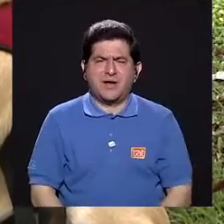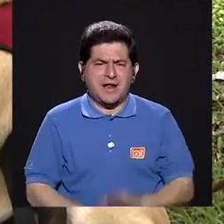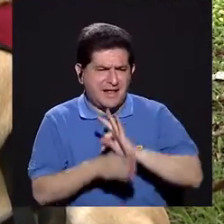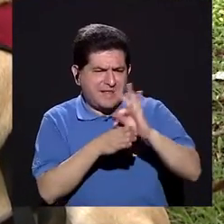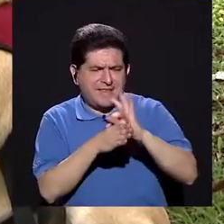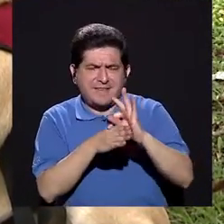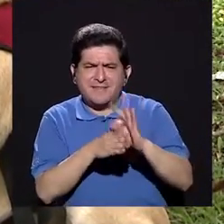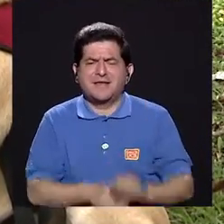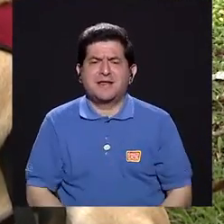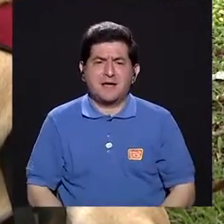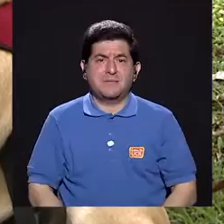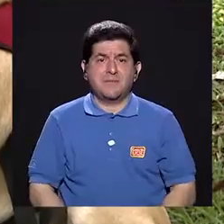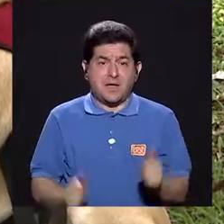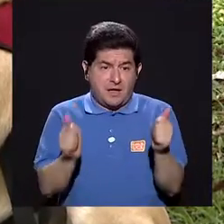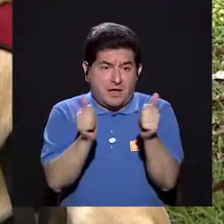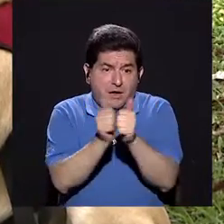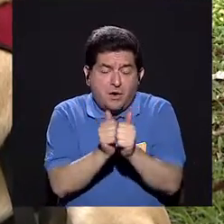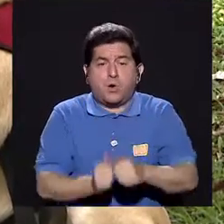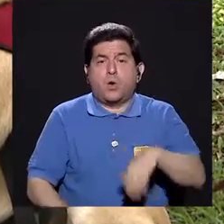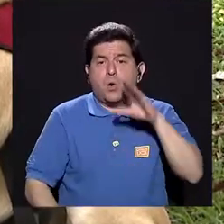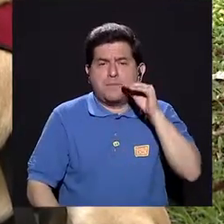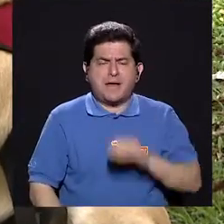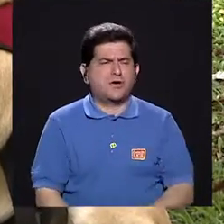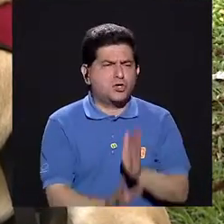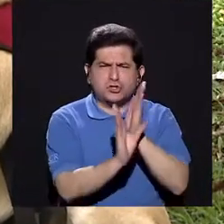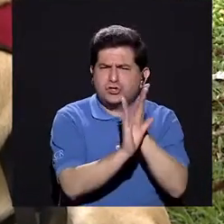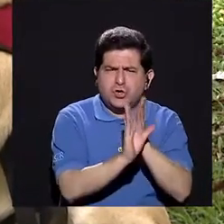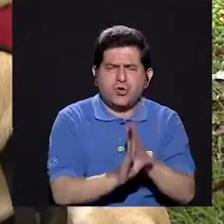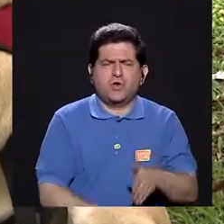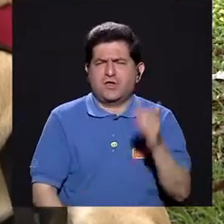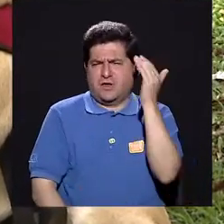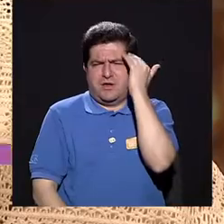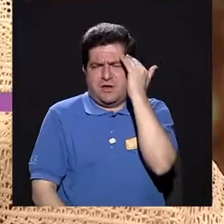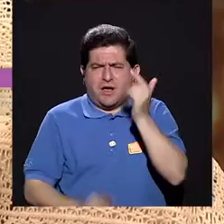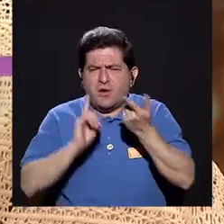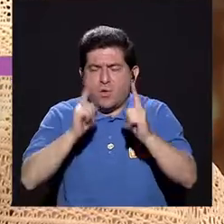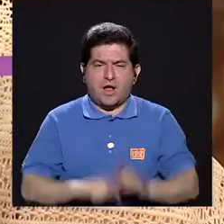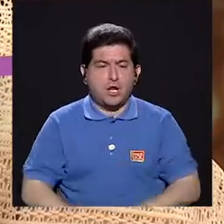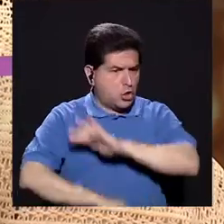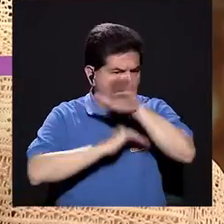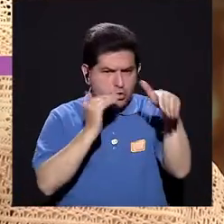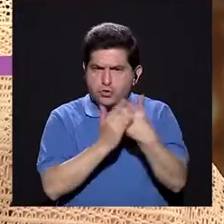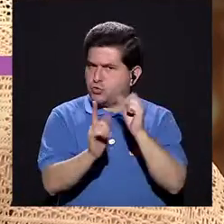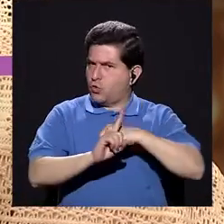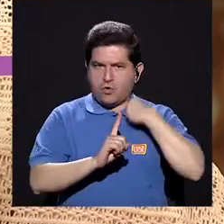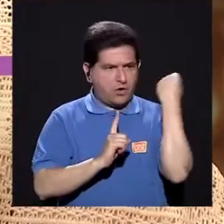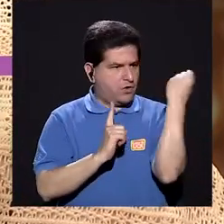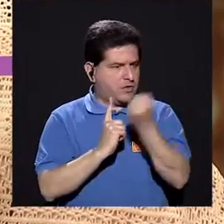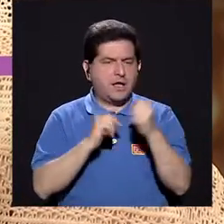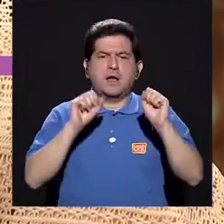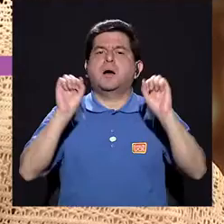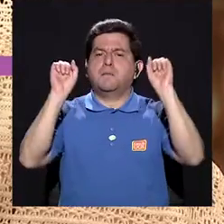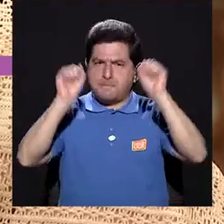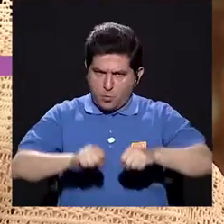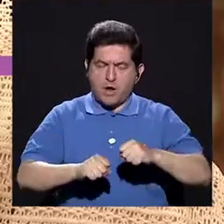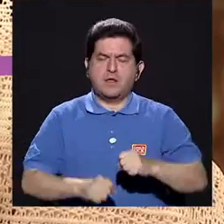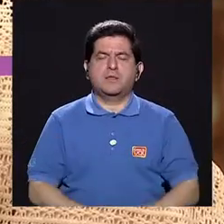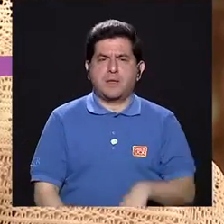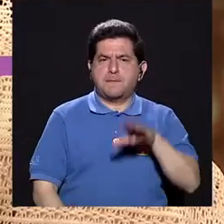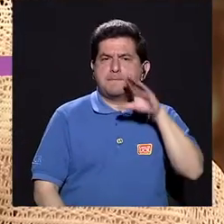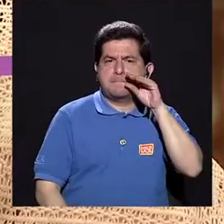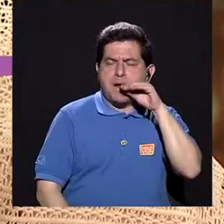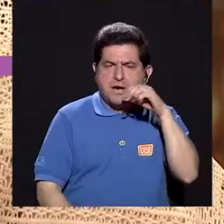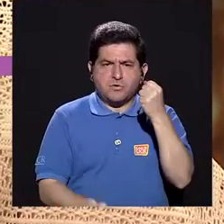con perros? Por ejemplo, a nivel psicológico, a nivel cognitivo, pero ¿en situaciones? Cualquier situación se puede trabajar con